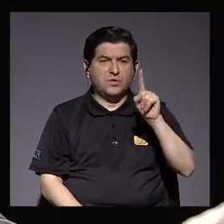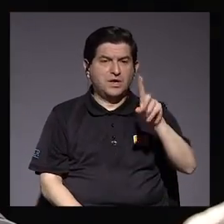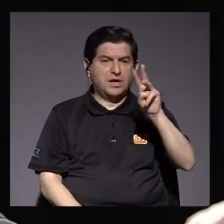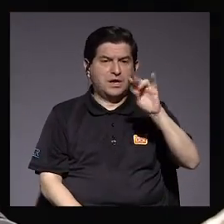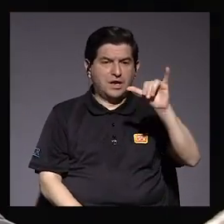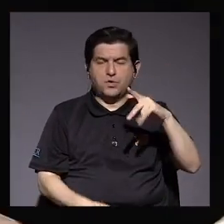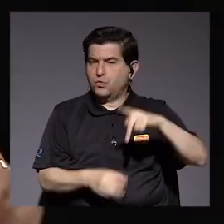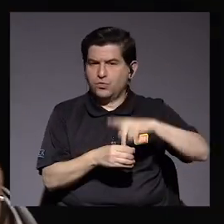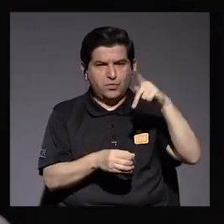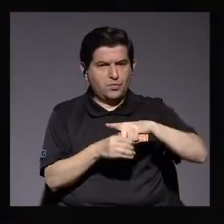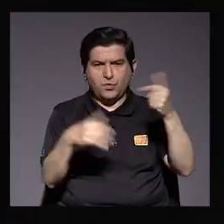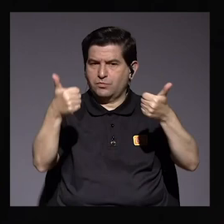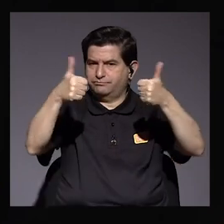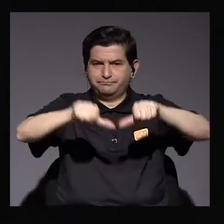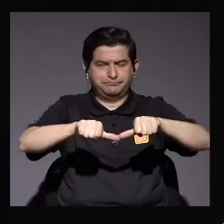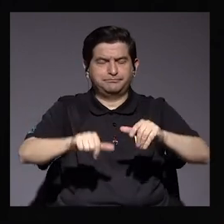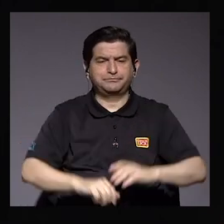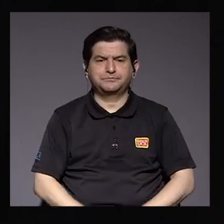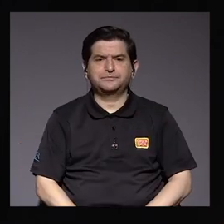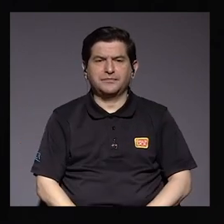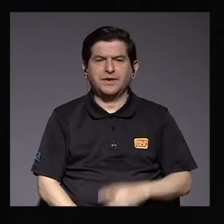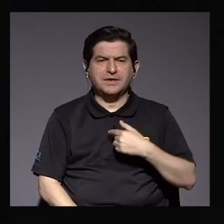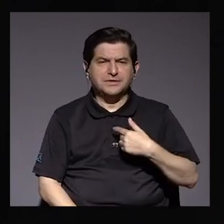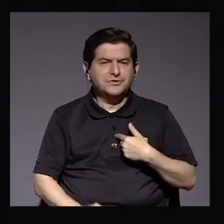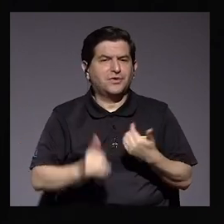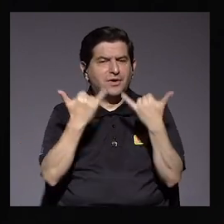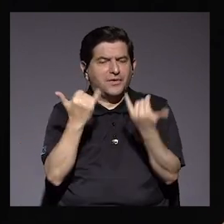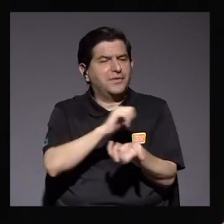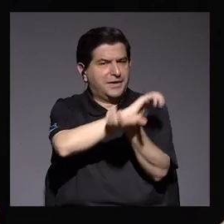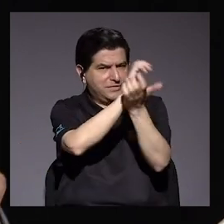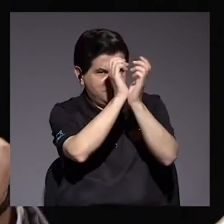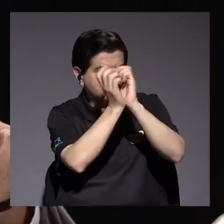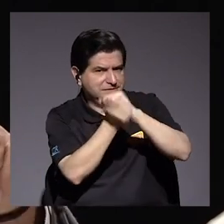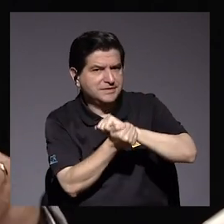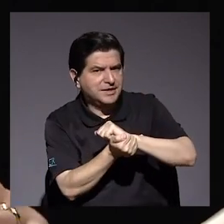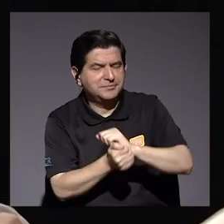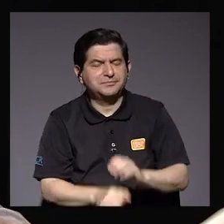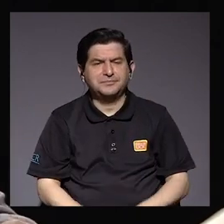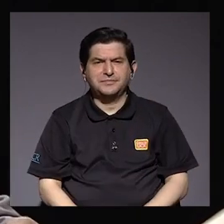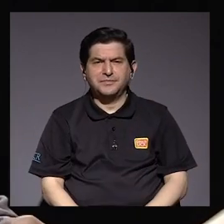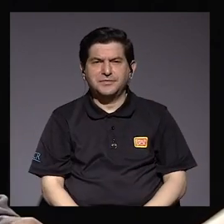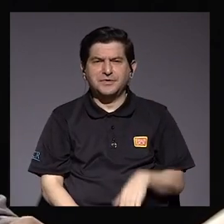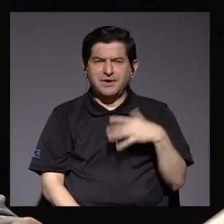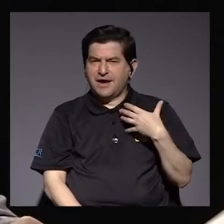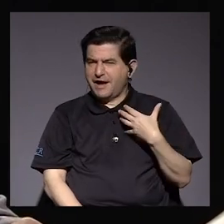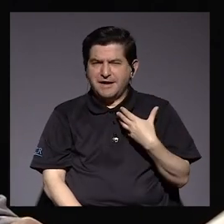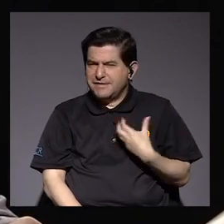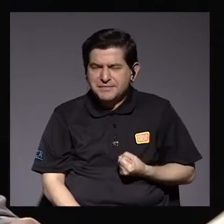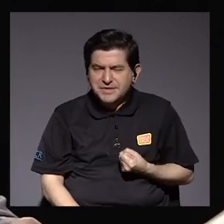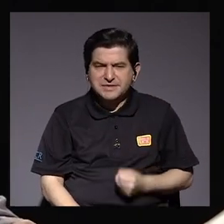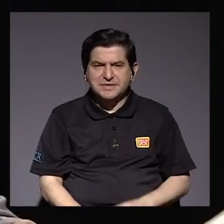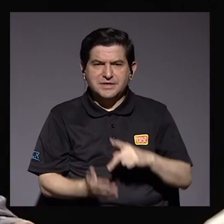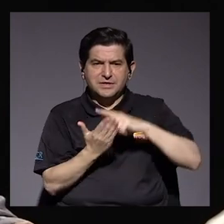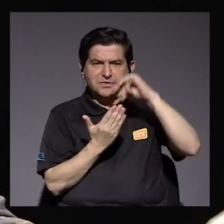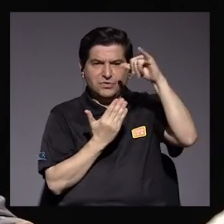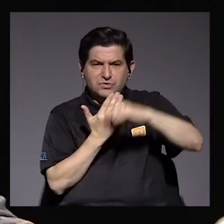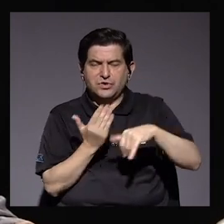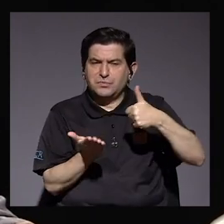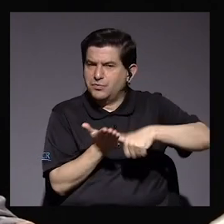Entiendo. Marina, estoy del salto. Entonces, ¿se arrepiente alguna vez de haber votado algún proyecto?